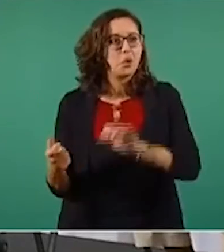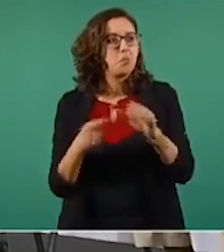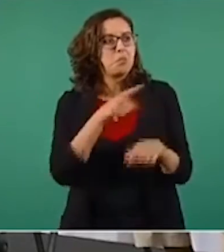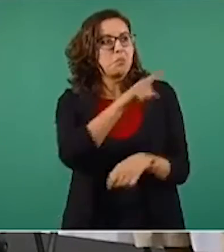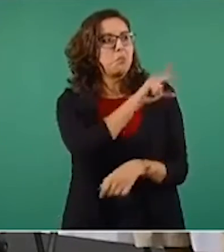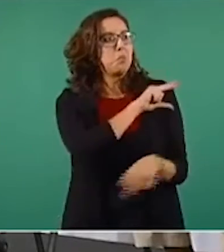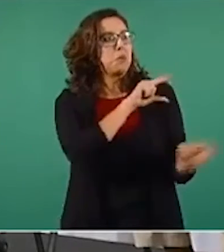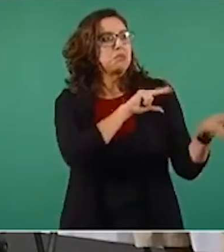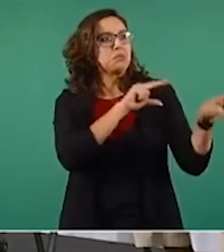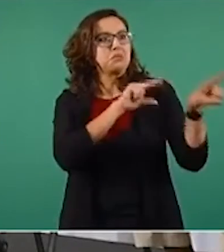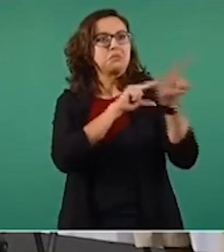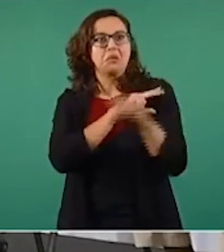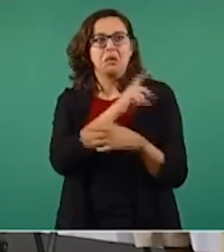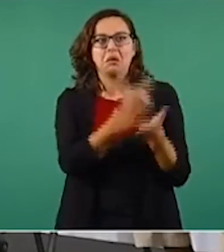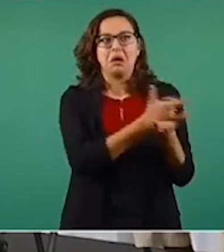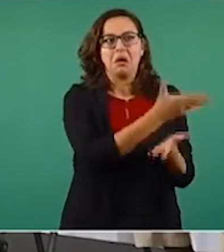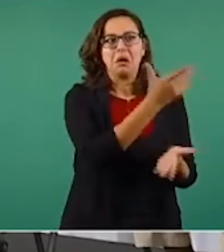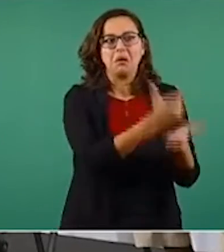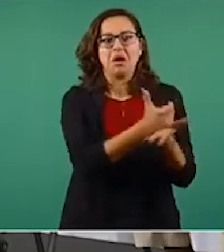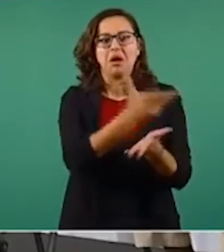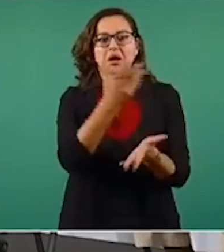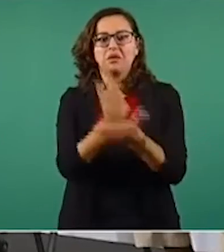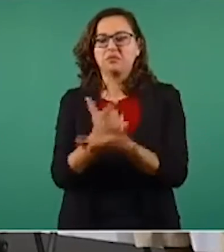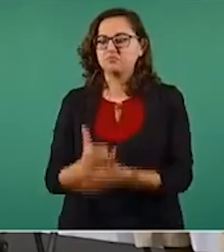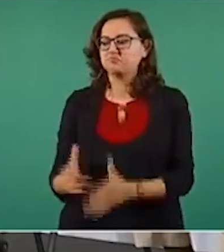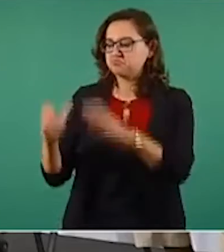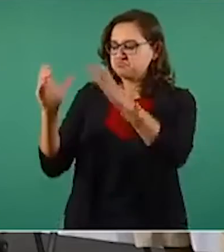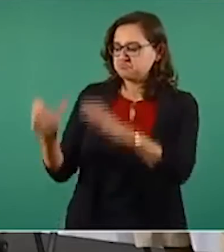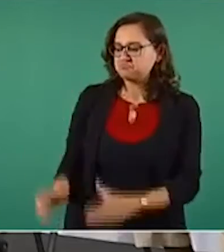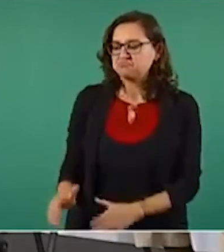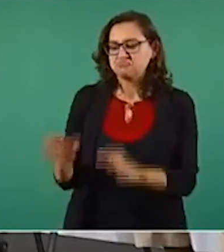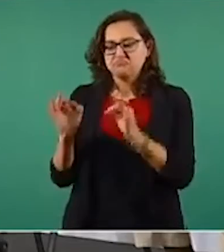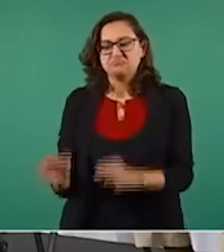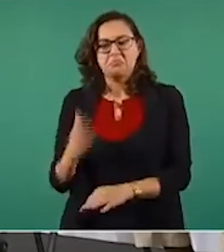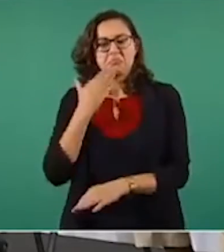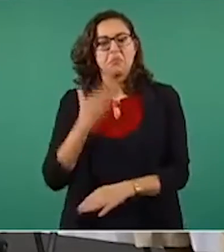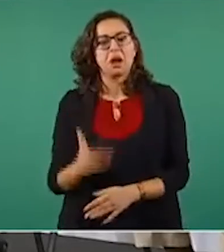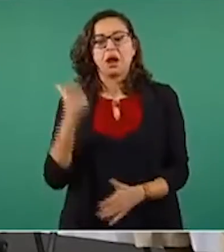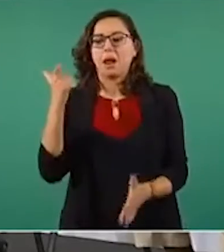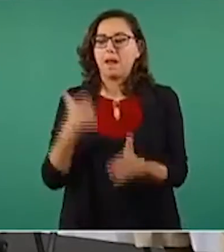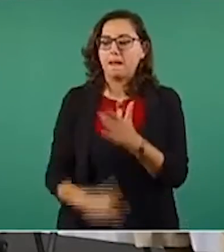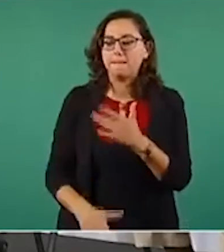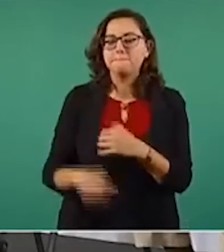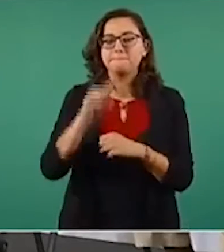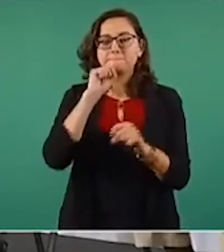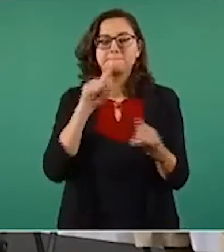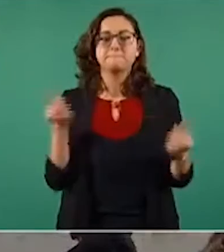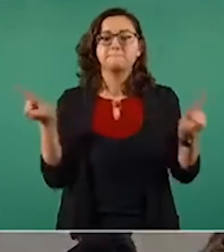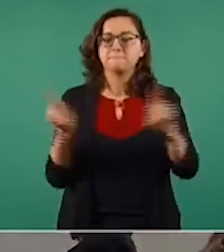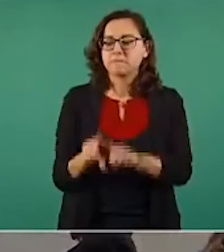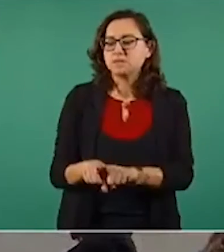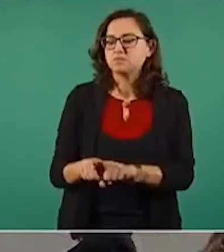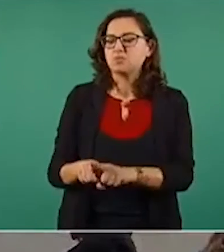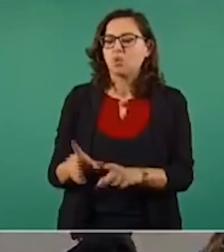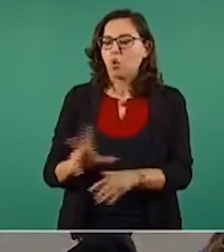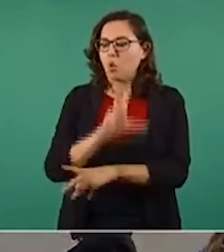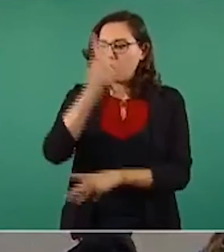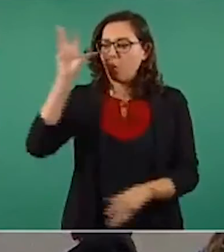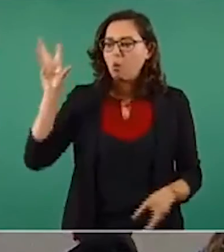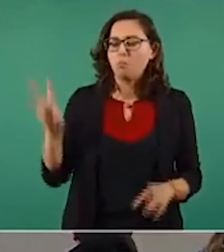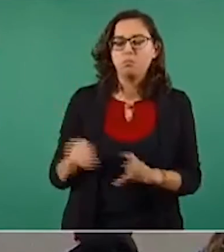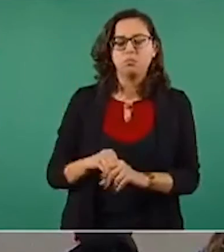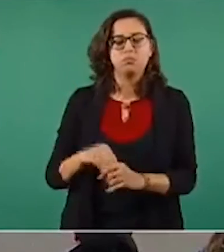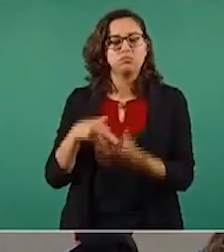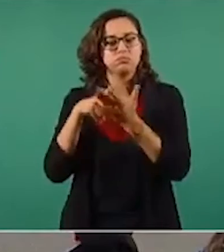privado, pero además con un peso completo y los cilindros nuevos o en buen estado. Así